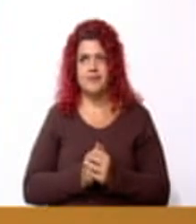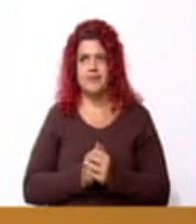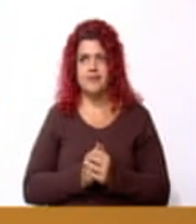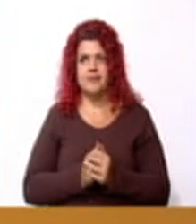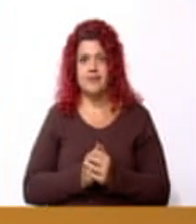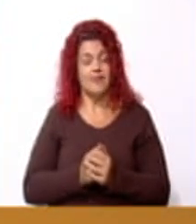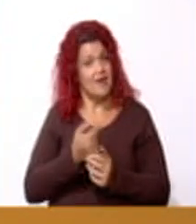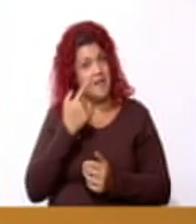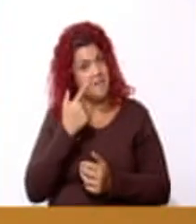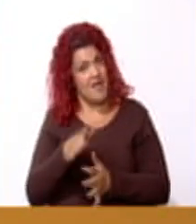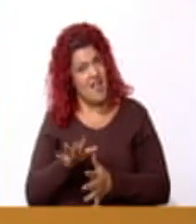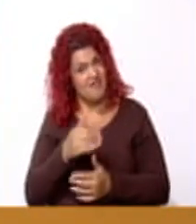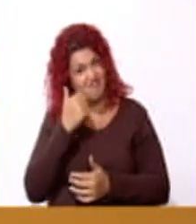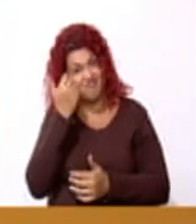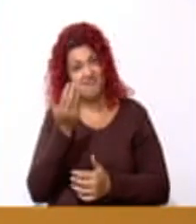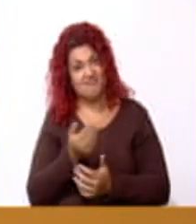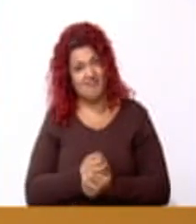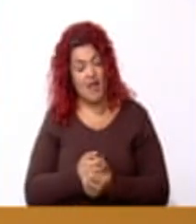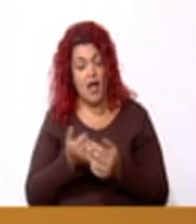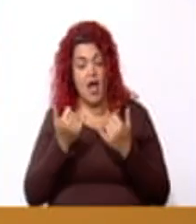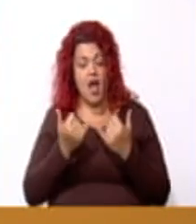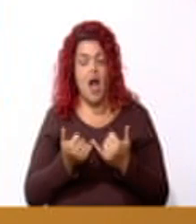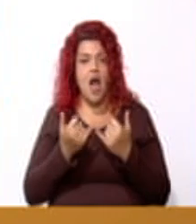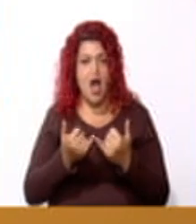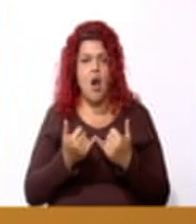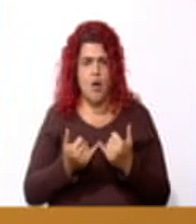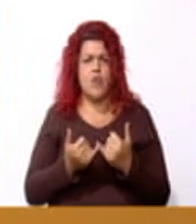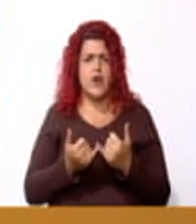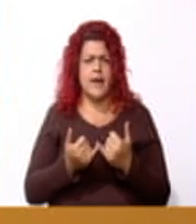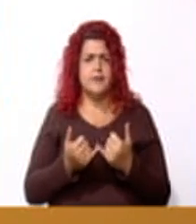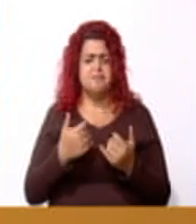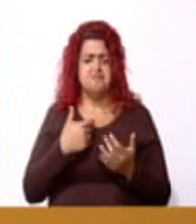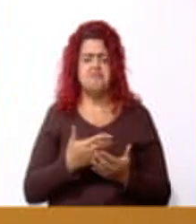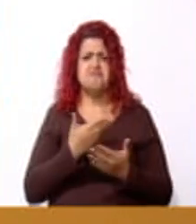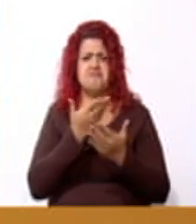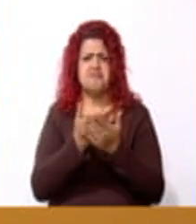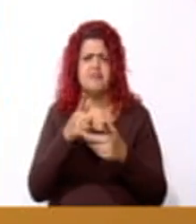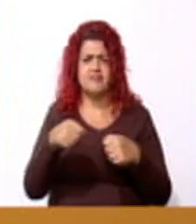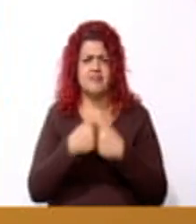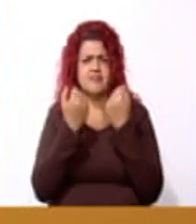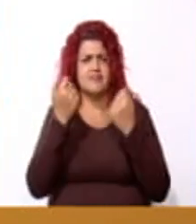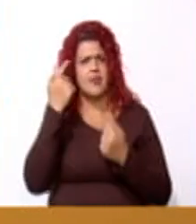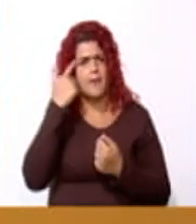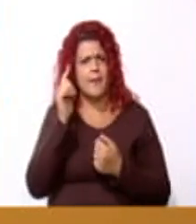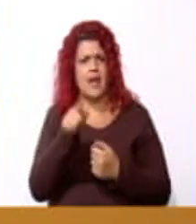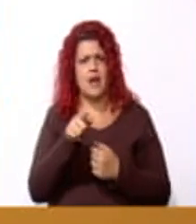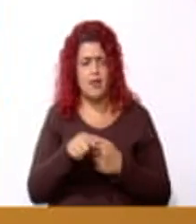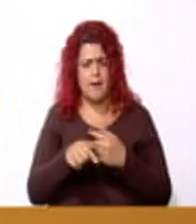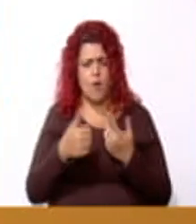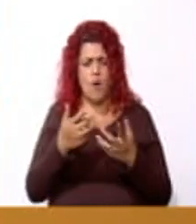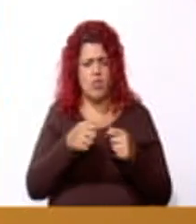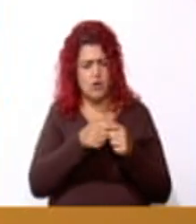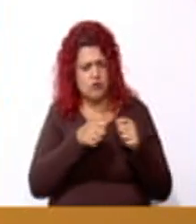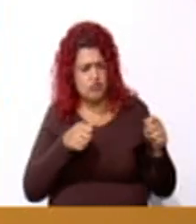¿Vieron qué sencillo? Bueno, ahora les voy a proponer este reto para que vayamos midiendo nuestro avance.